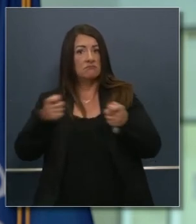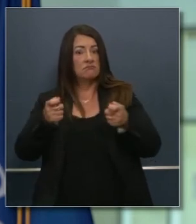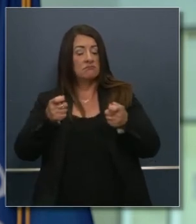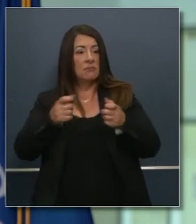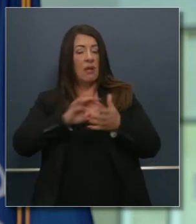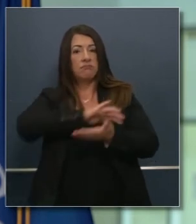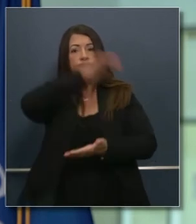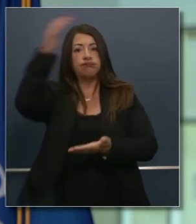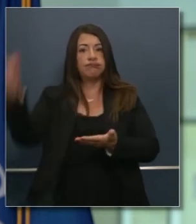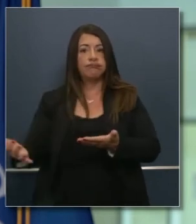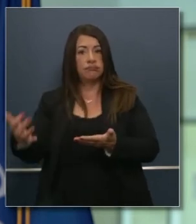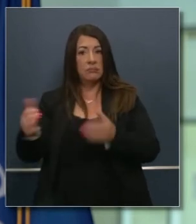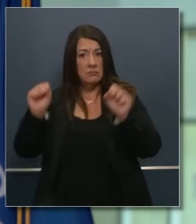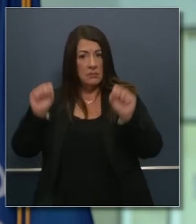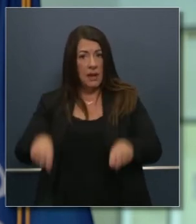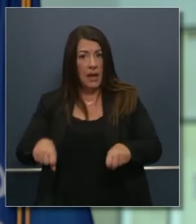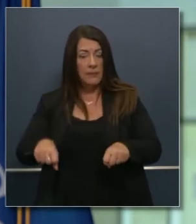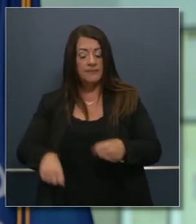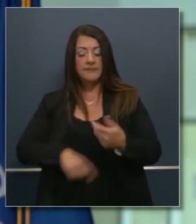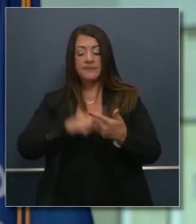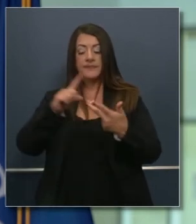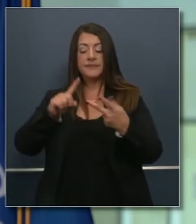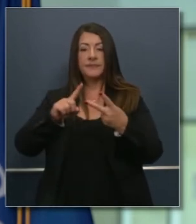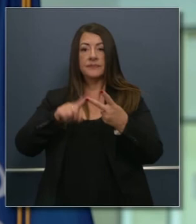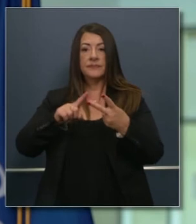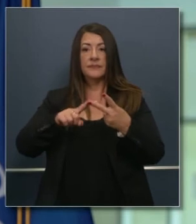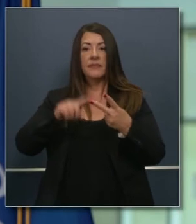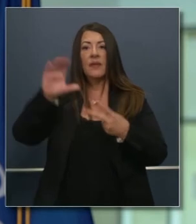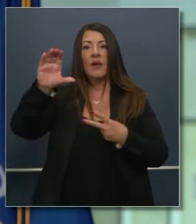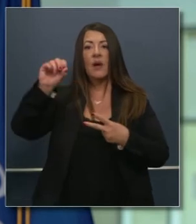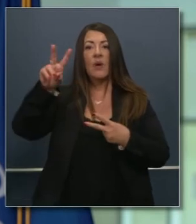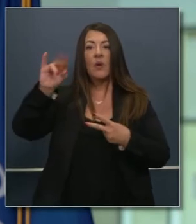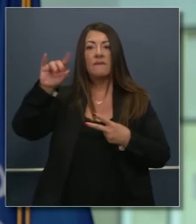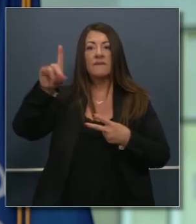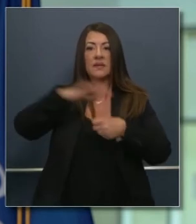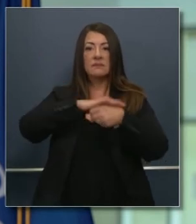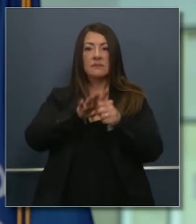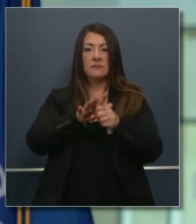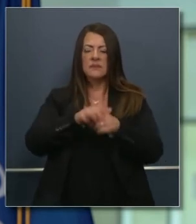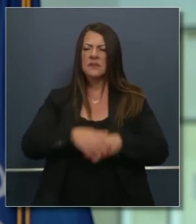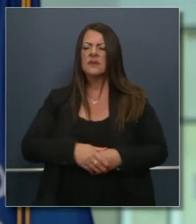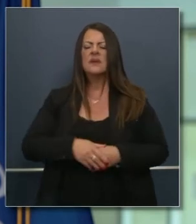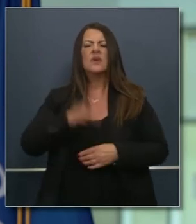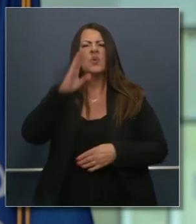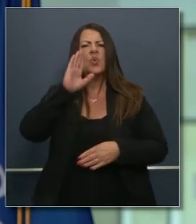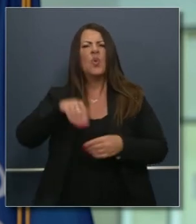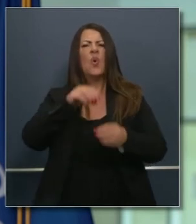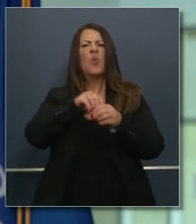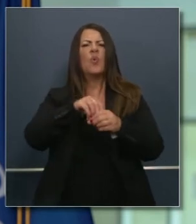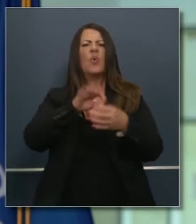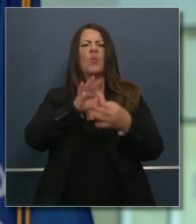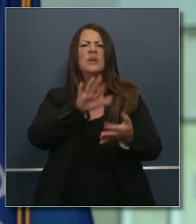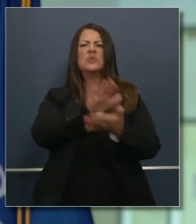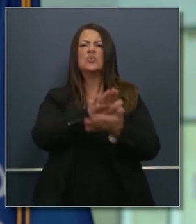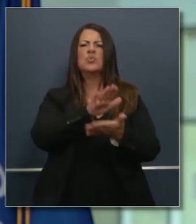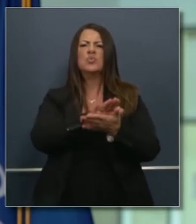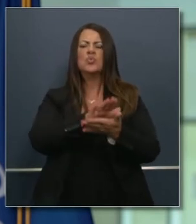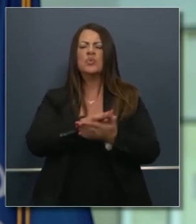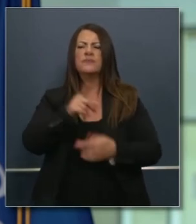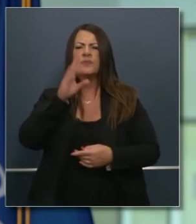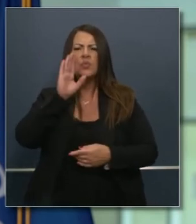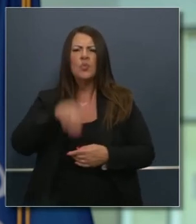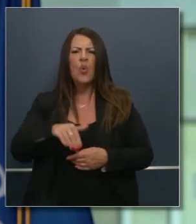que el estado puede hacer para lidiar con esto y luego la pregunta de COVID y las escuelas tiene que ver con Linda Darlene Hammond